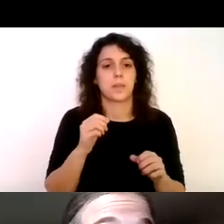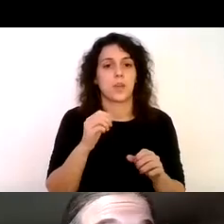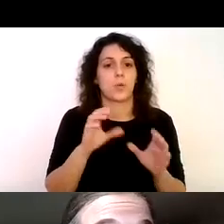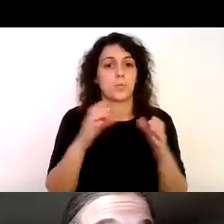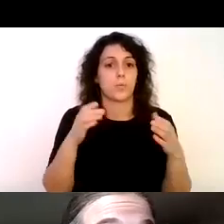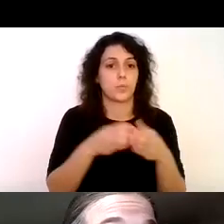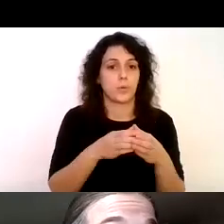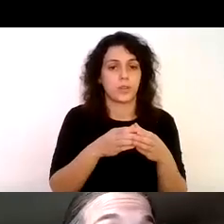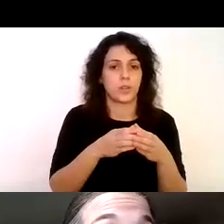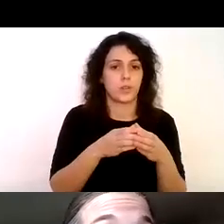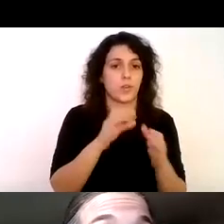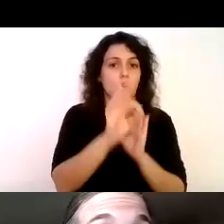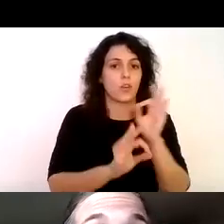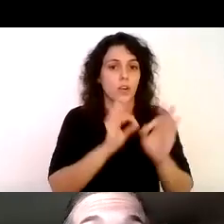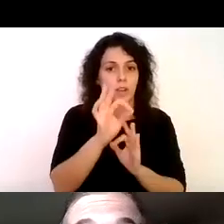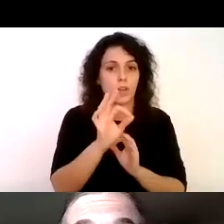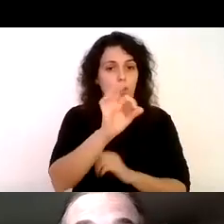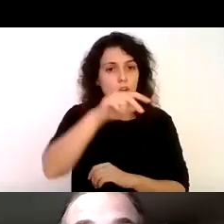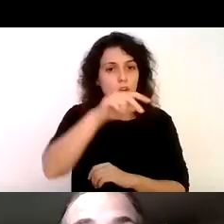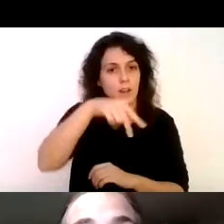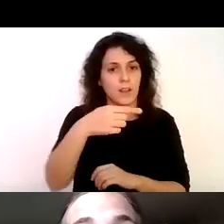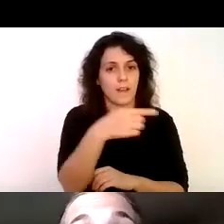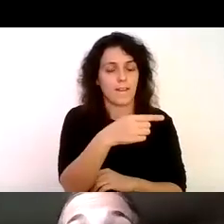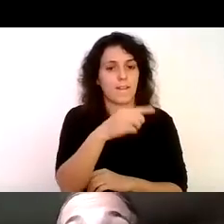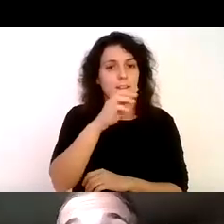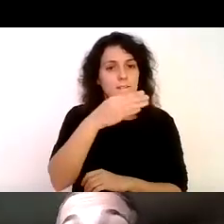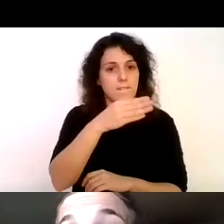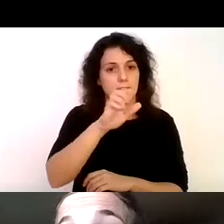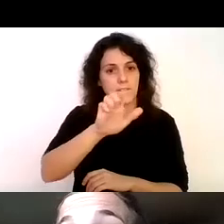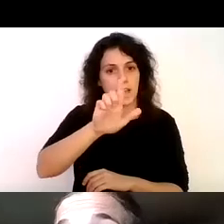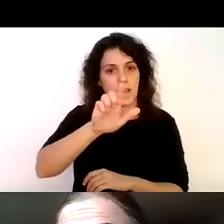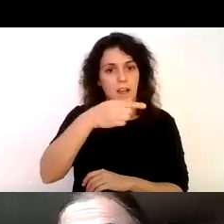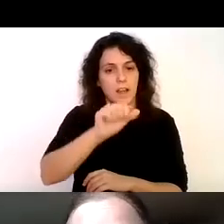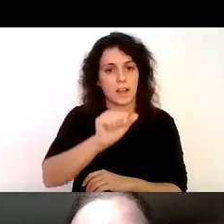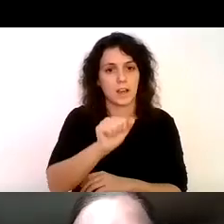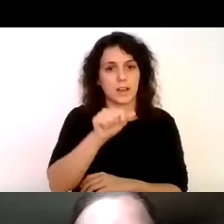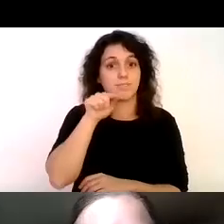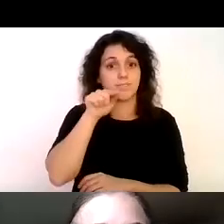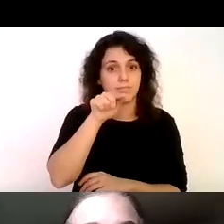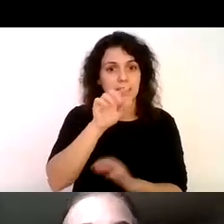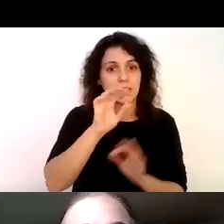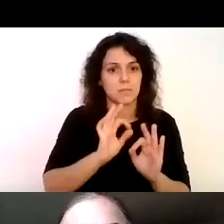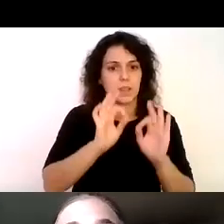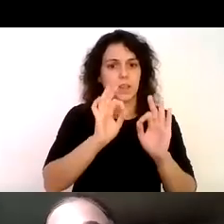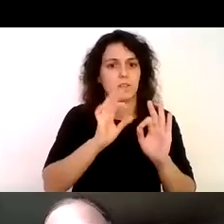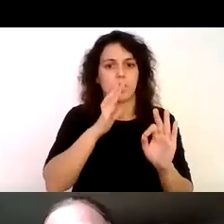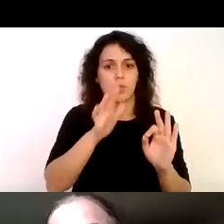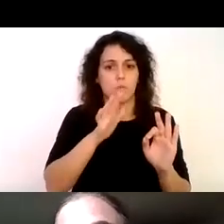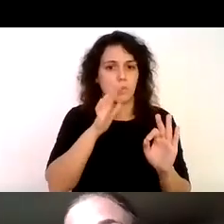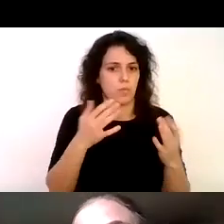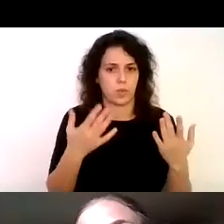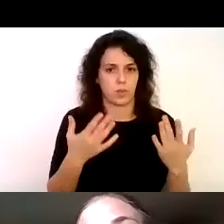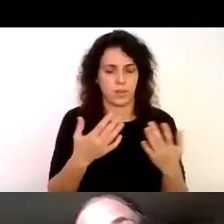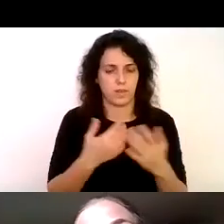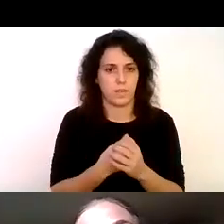organización de una ONG belga Project U-Turn es muy específico porque justamente